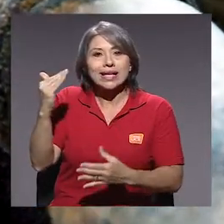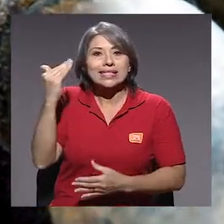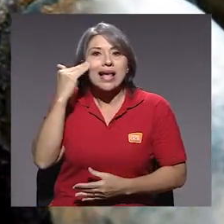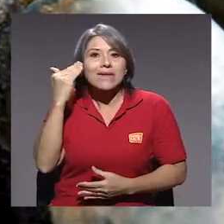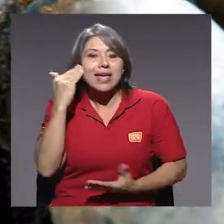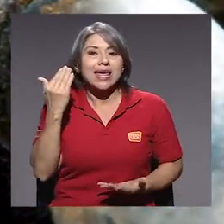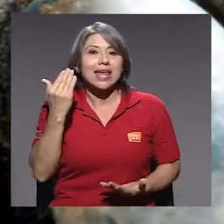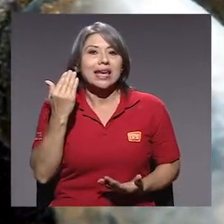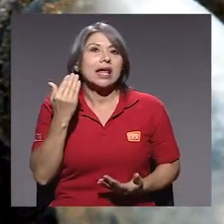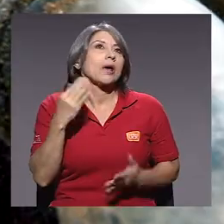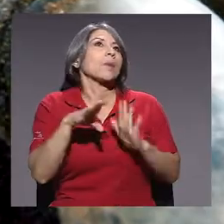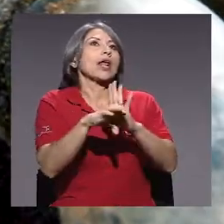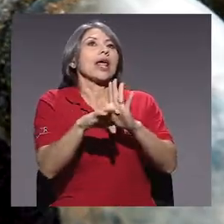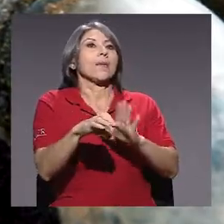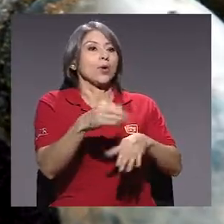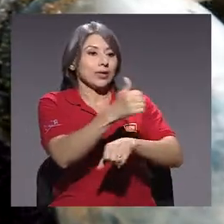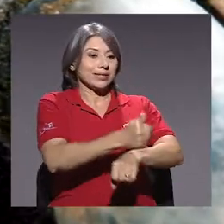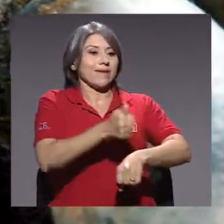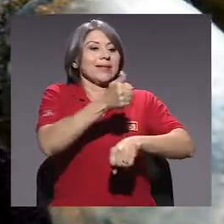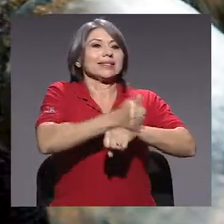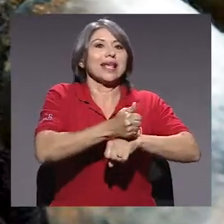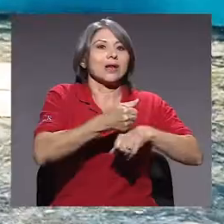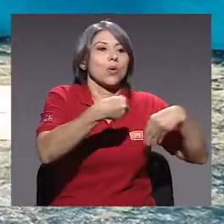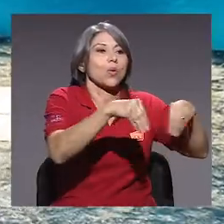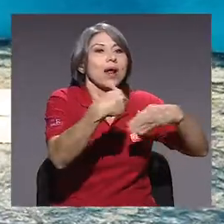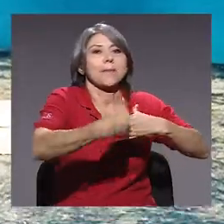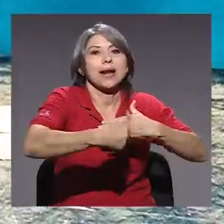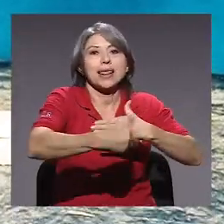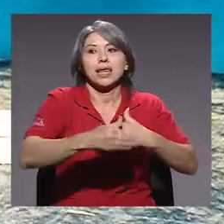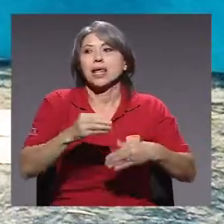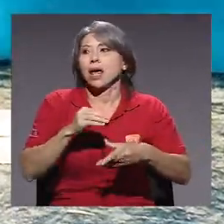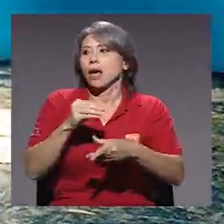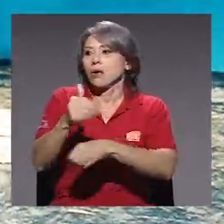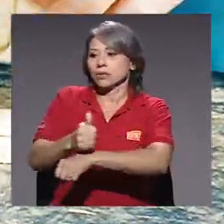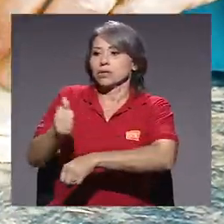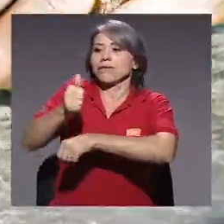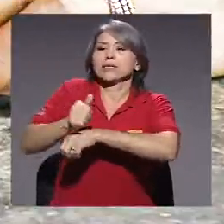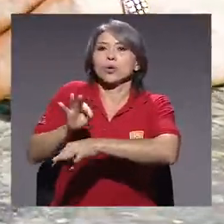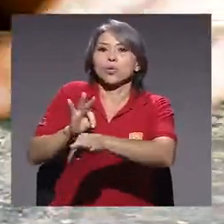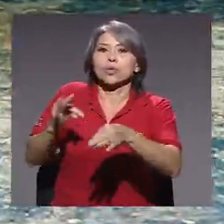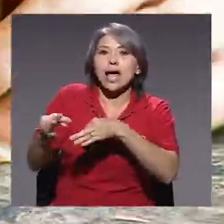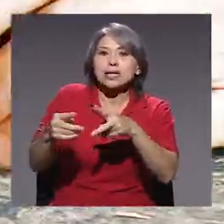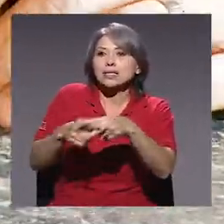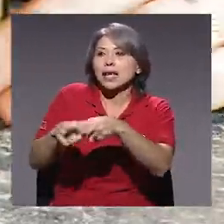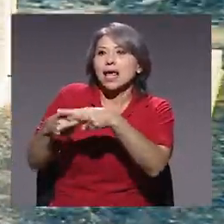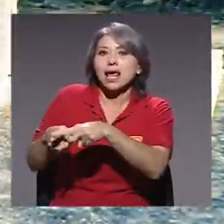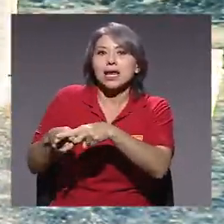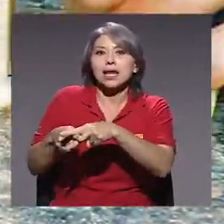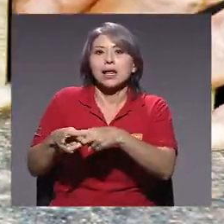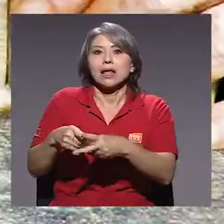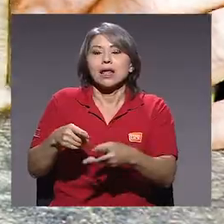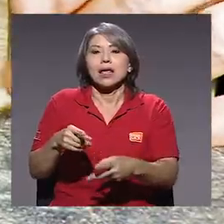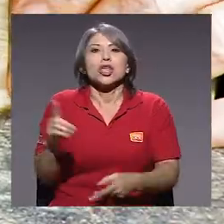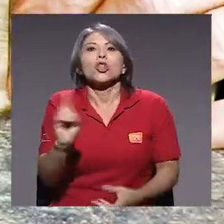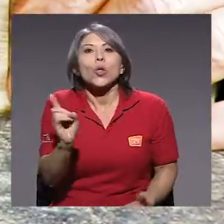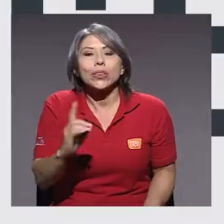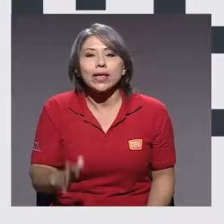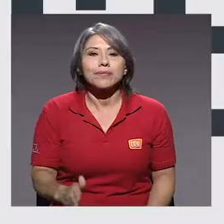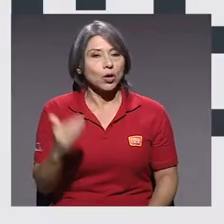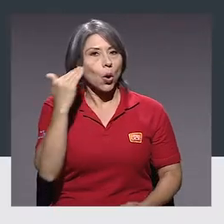si poner una panadería, poner un taller, si poner algún otro negocio y dónde.